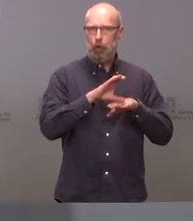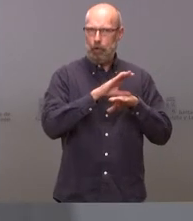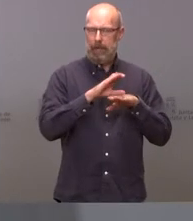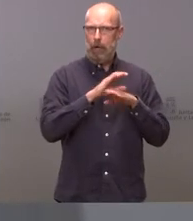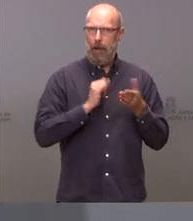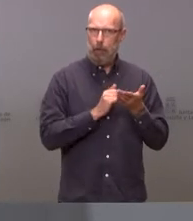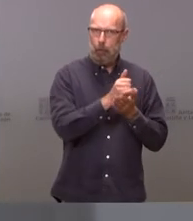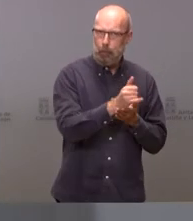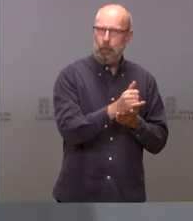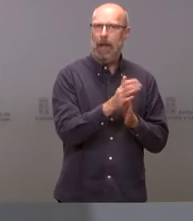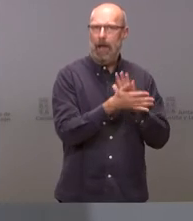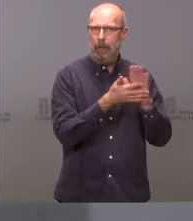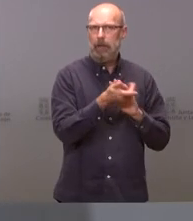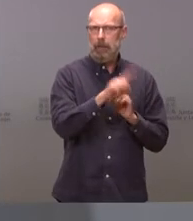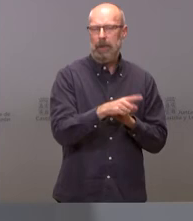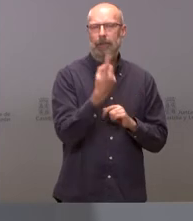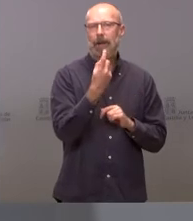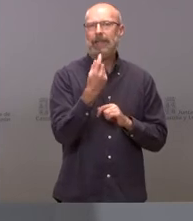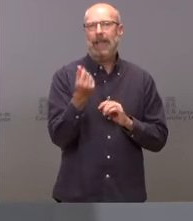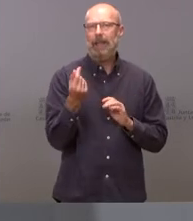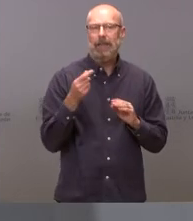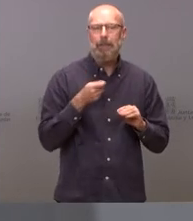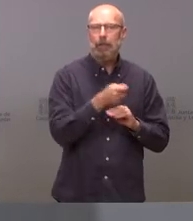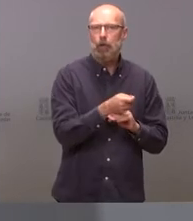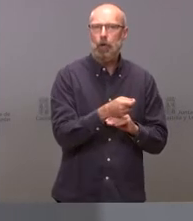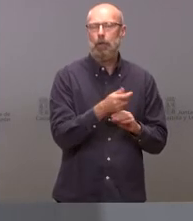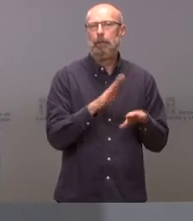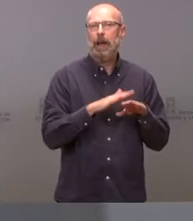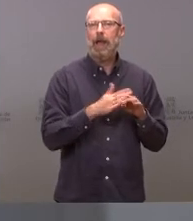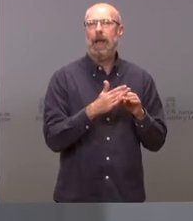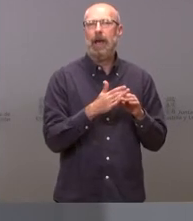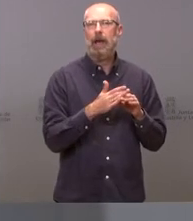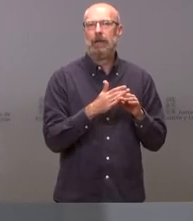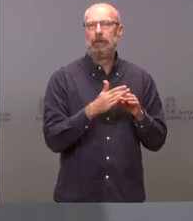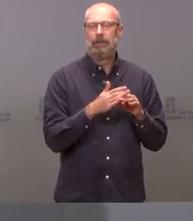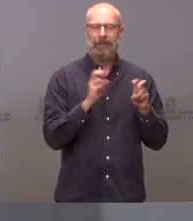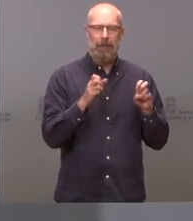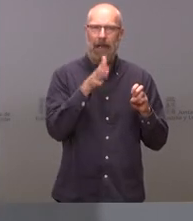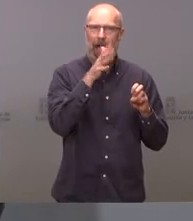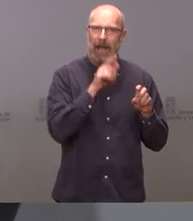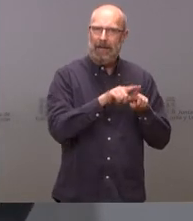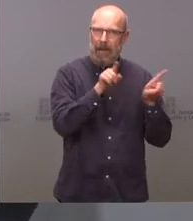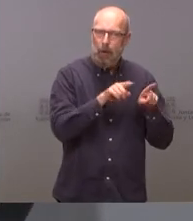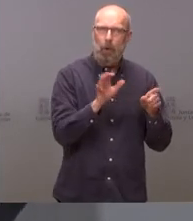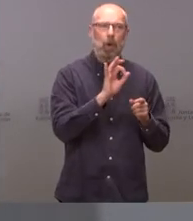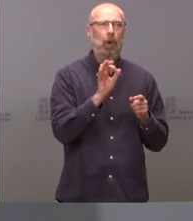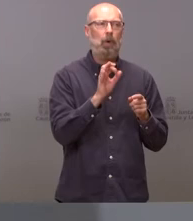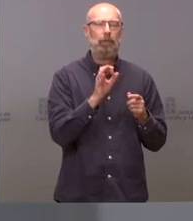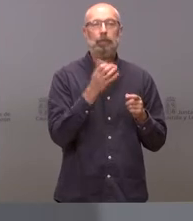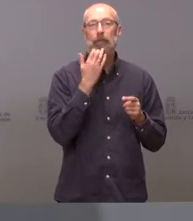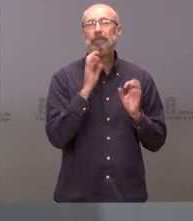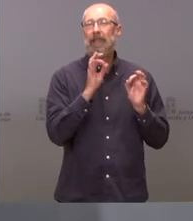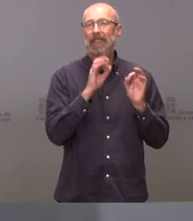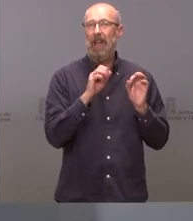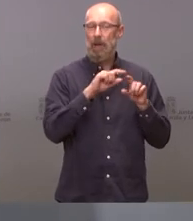de inversiones en la modernización del riego en Villadangos pero concretamente en la provincia de